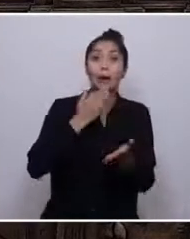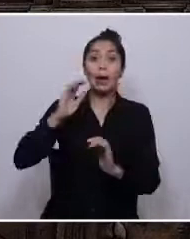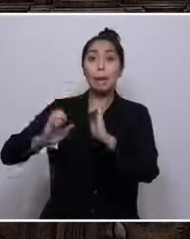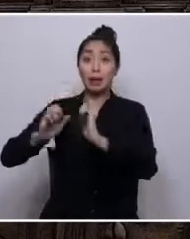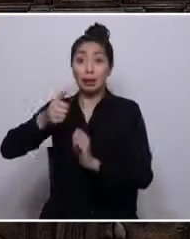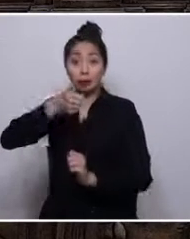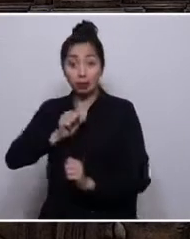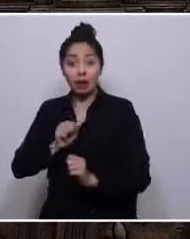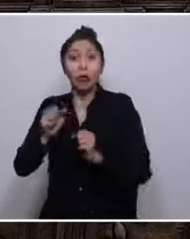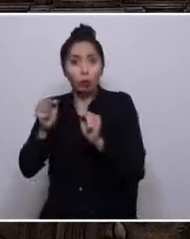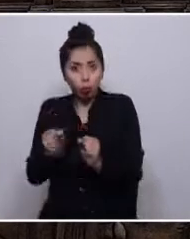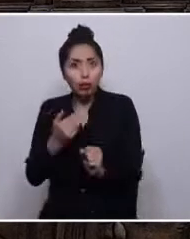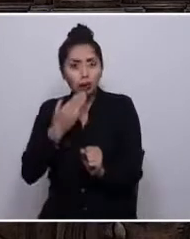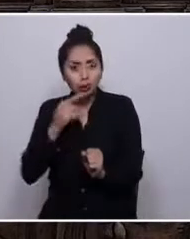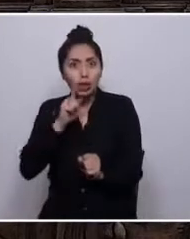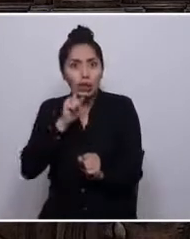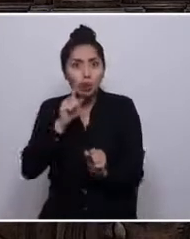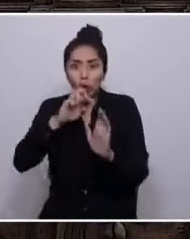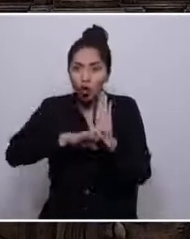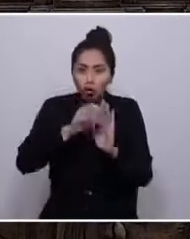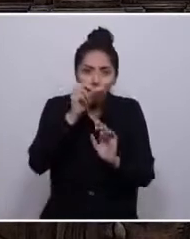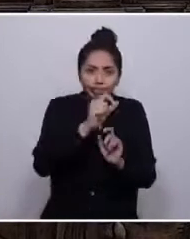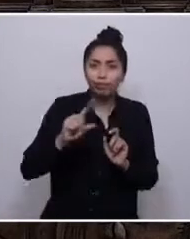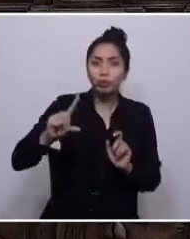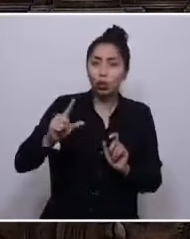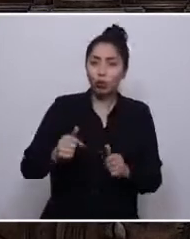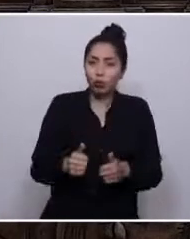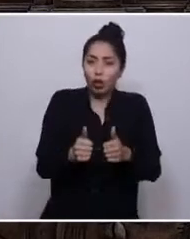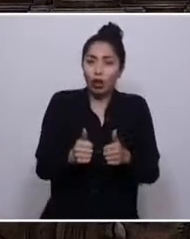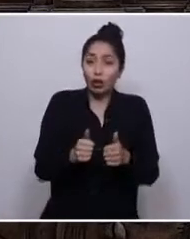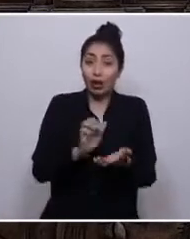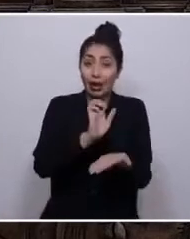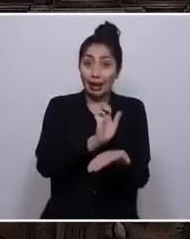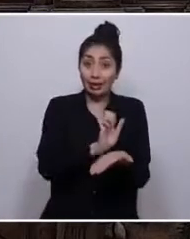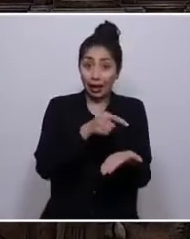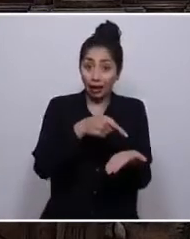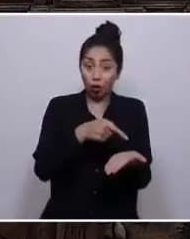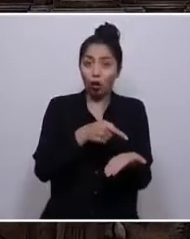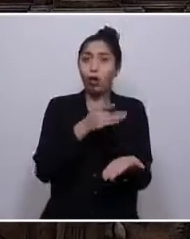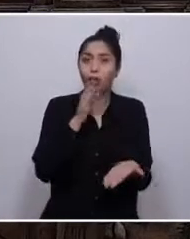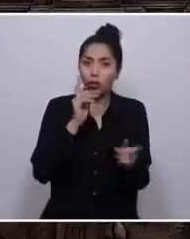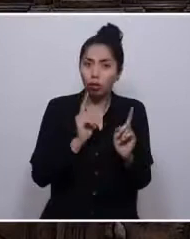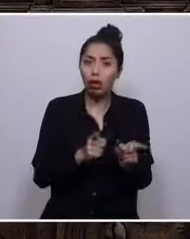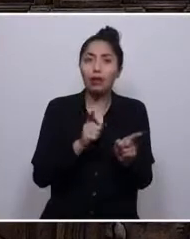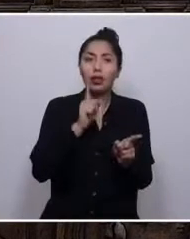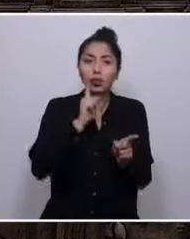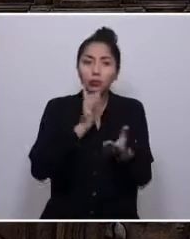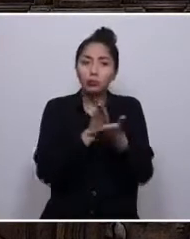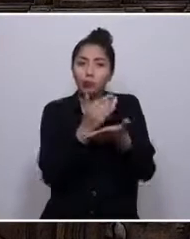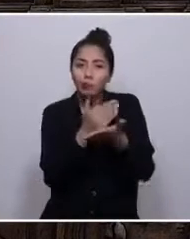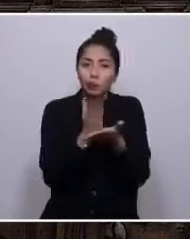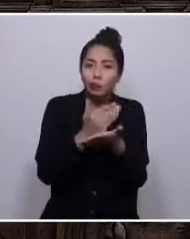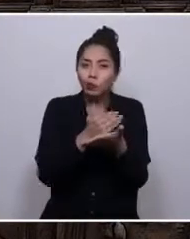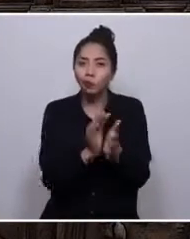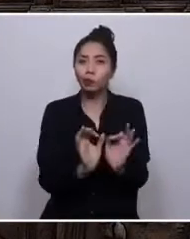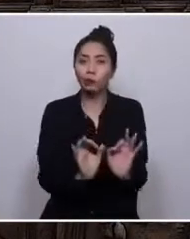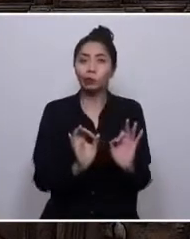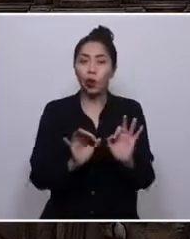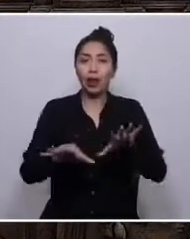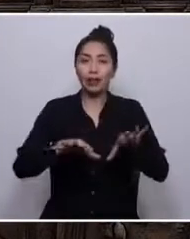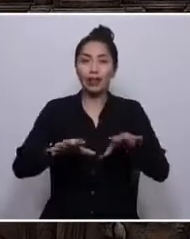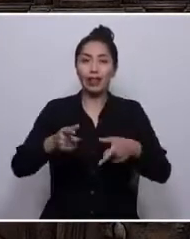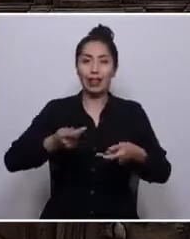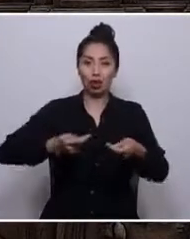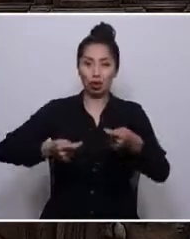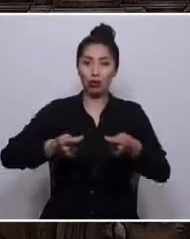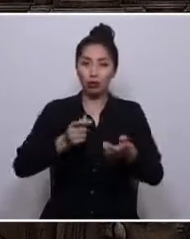adelante iniciativas productivas, reservándole al Estado los instrumentos necesarios para la planificación estratégica de la actividad económica,